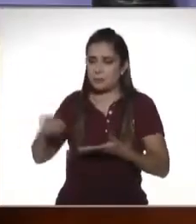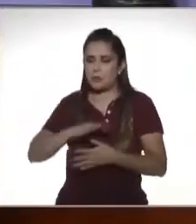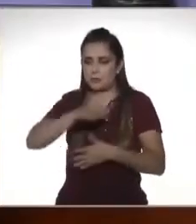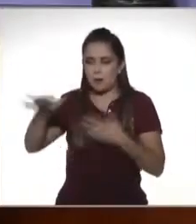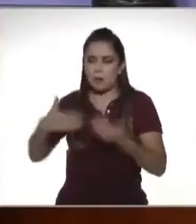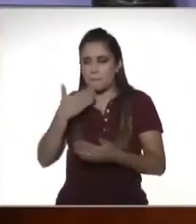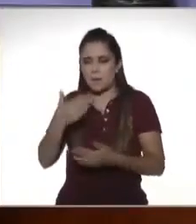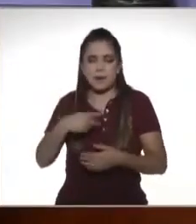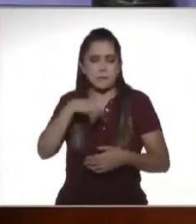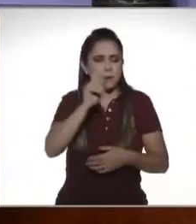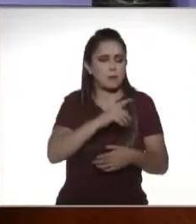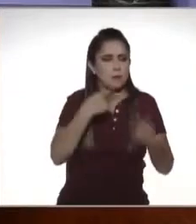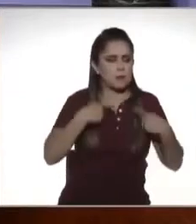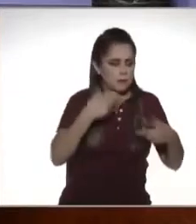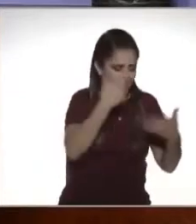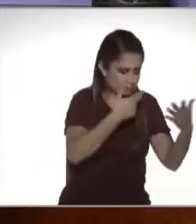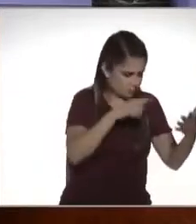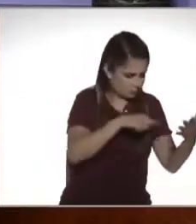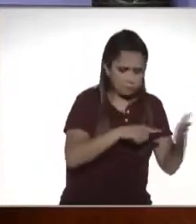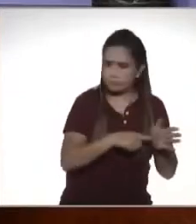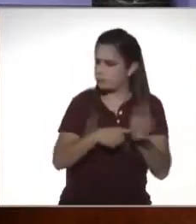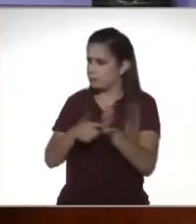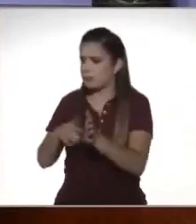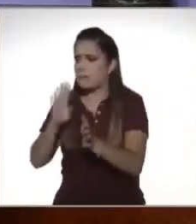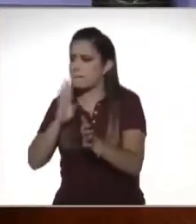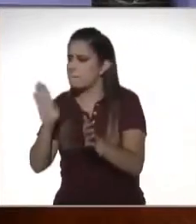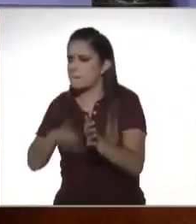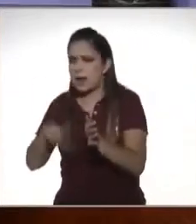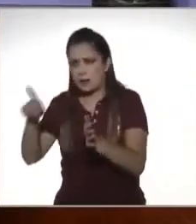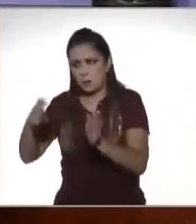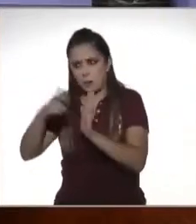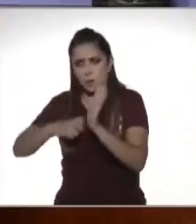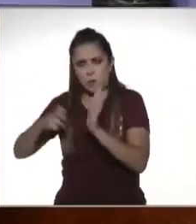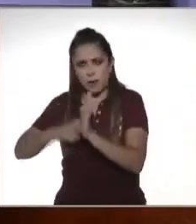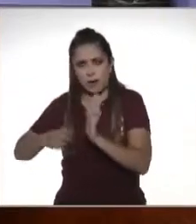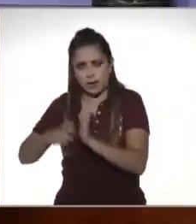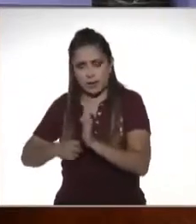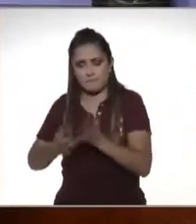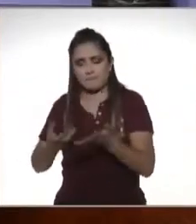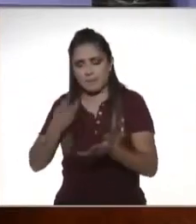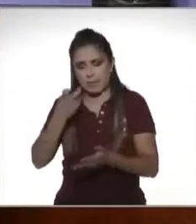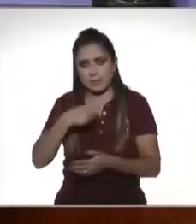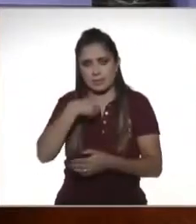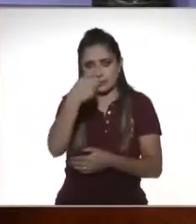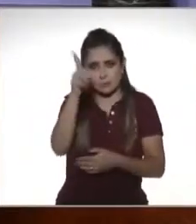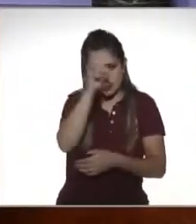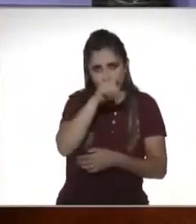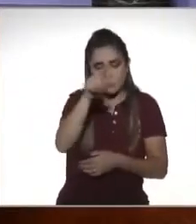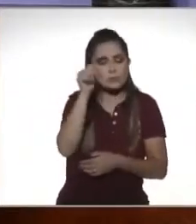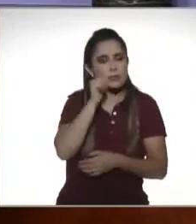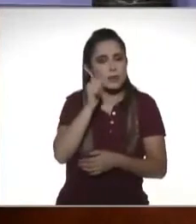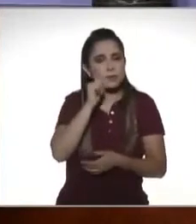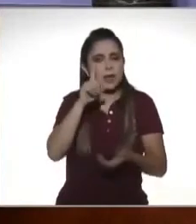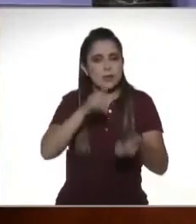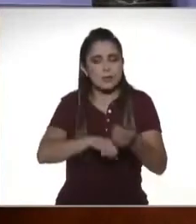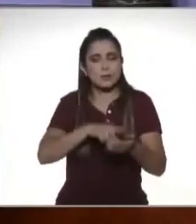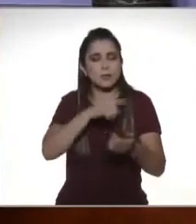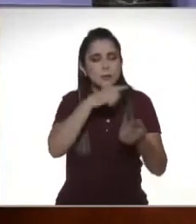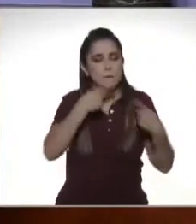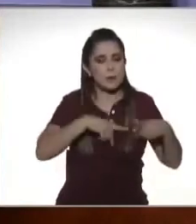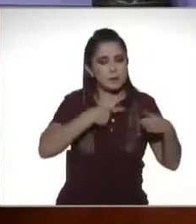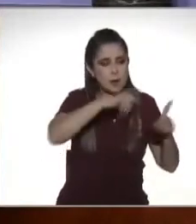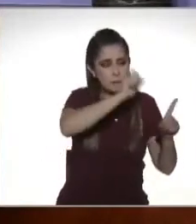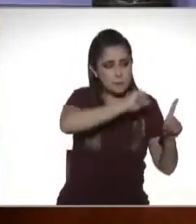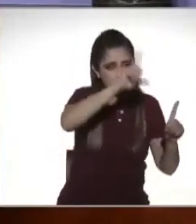que nadie venga y me diga lo contrario lo que se recomienda justamente como decía Juan Carlos pues es siempre estar asesorado